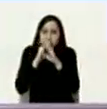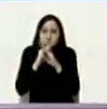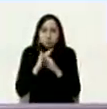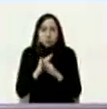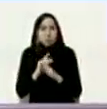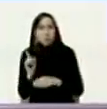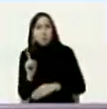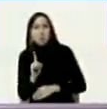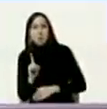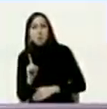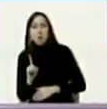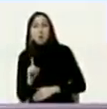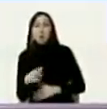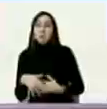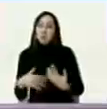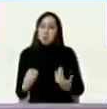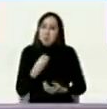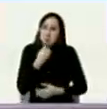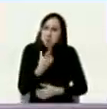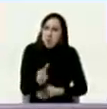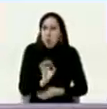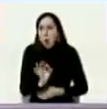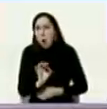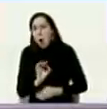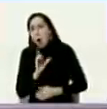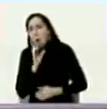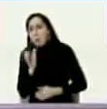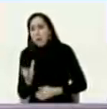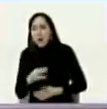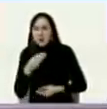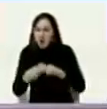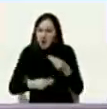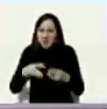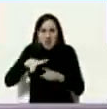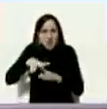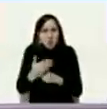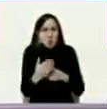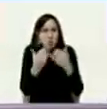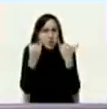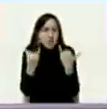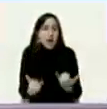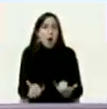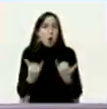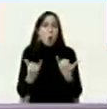para bien o para mal por los acontecimientos recientes